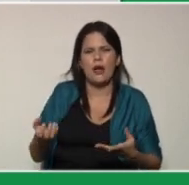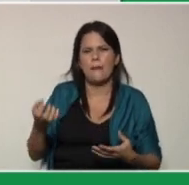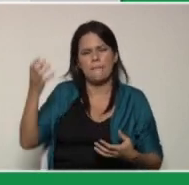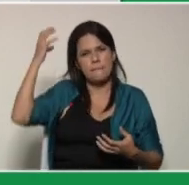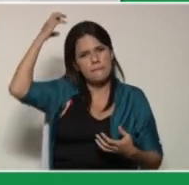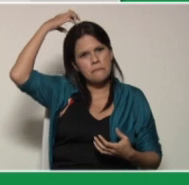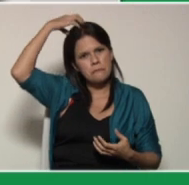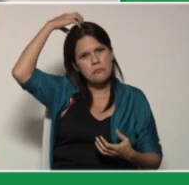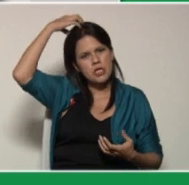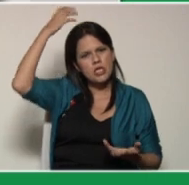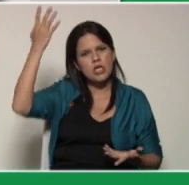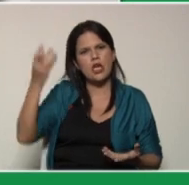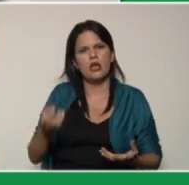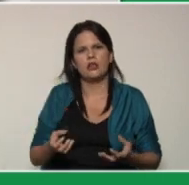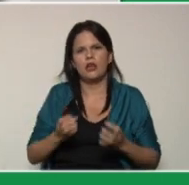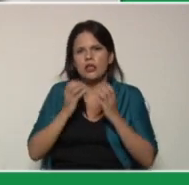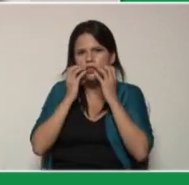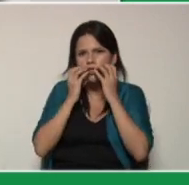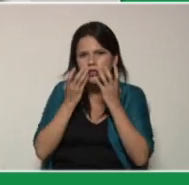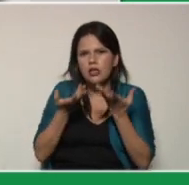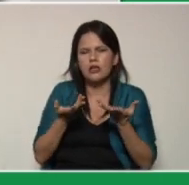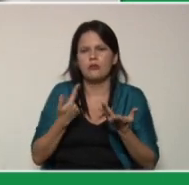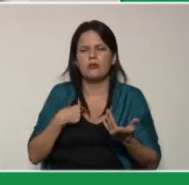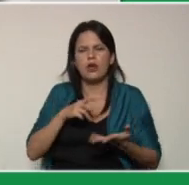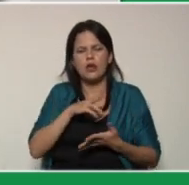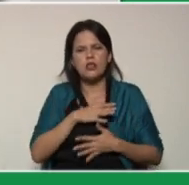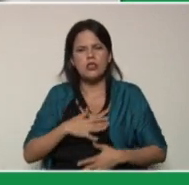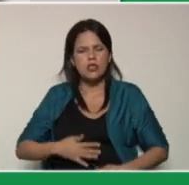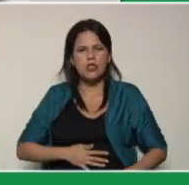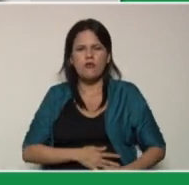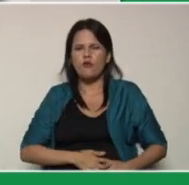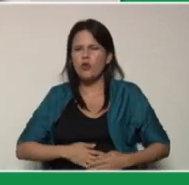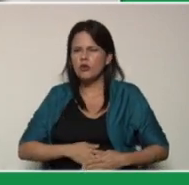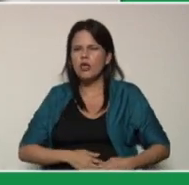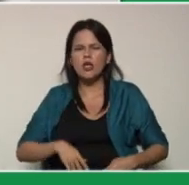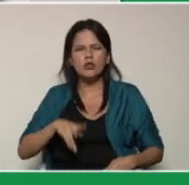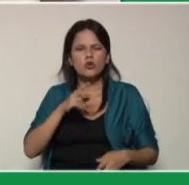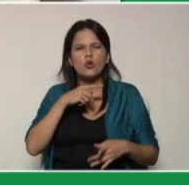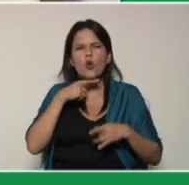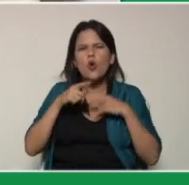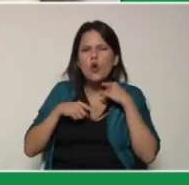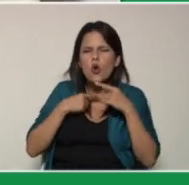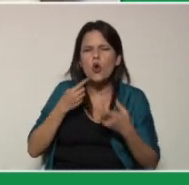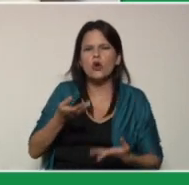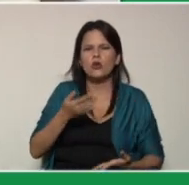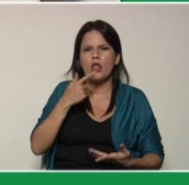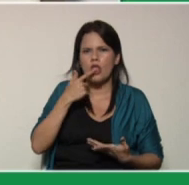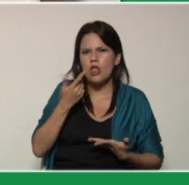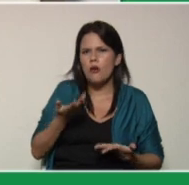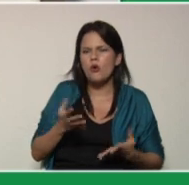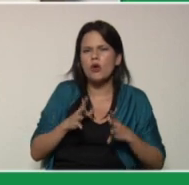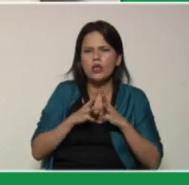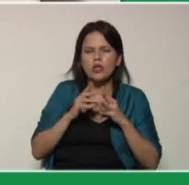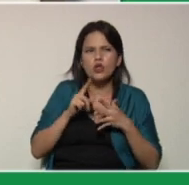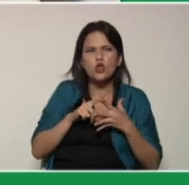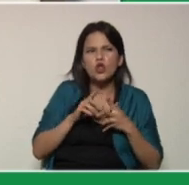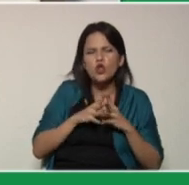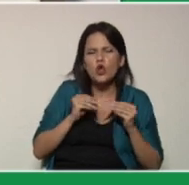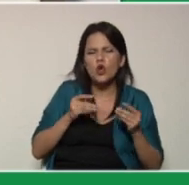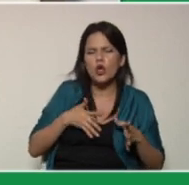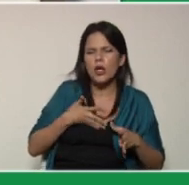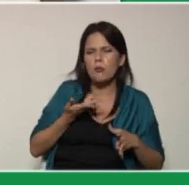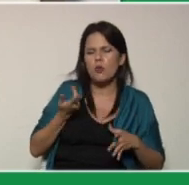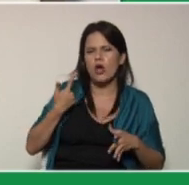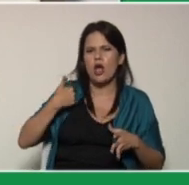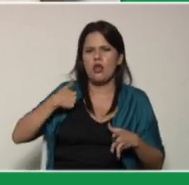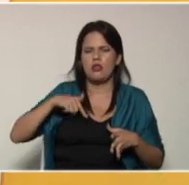frutas que ellos puedan disfrutar su color, su sabor y todo lo que pueda tener esa